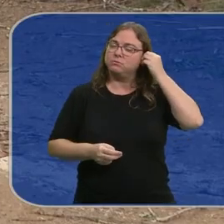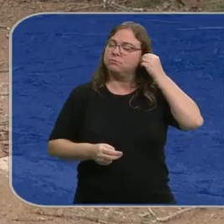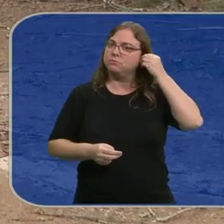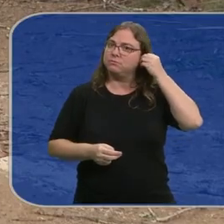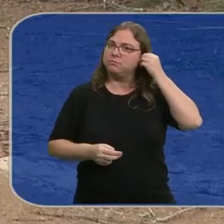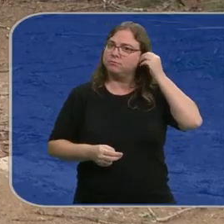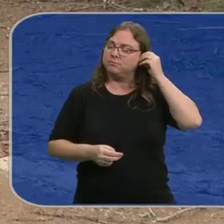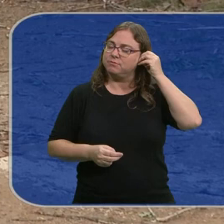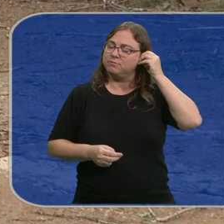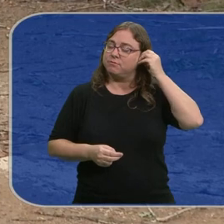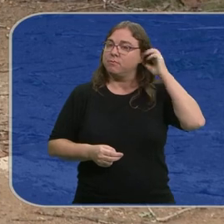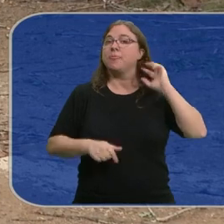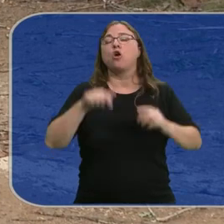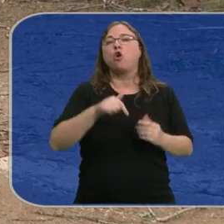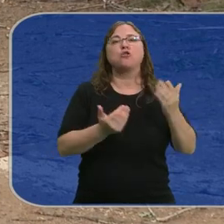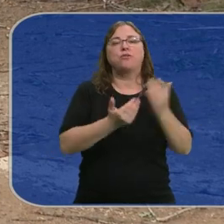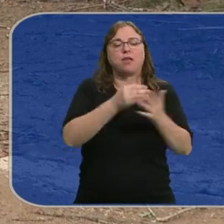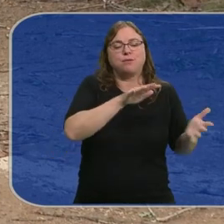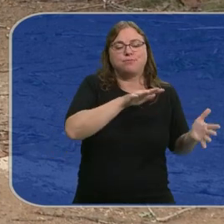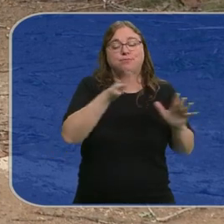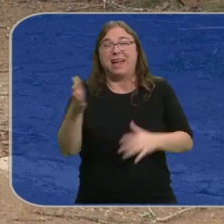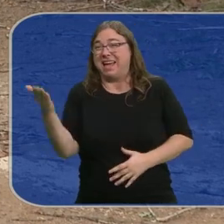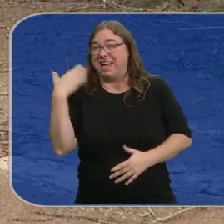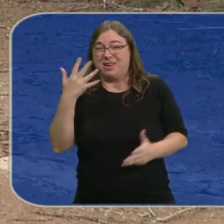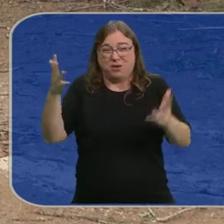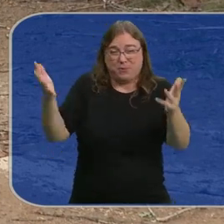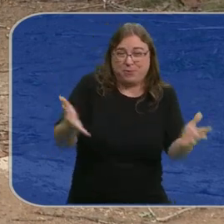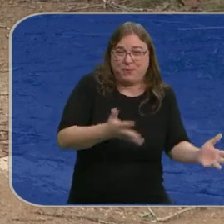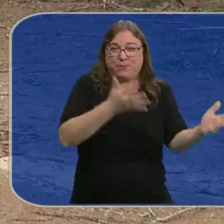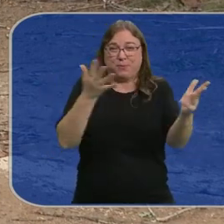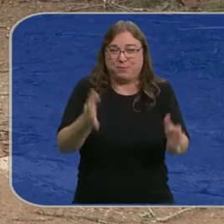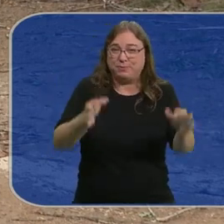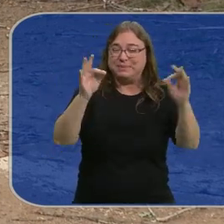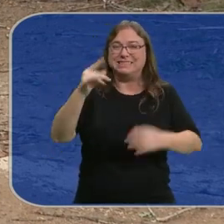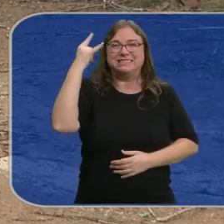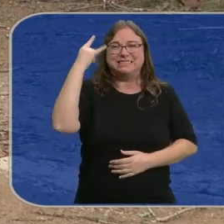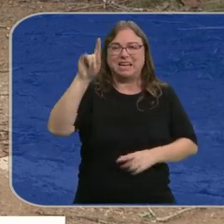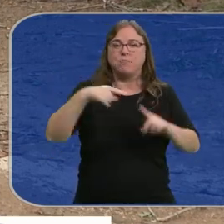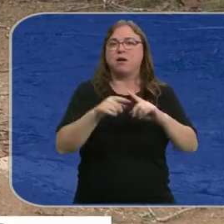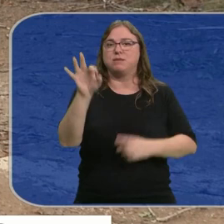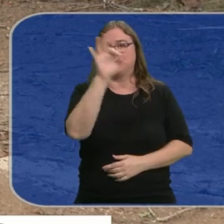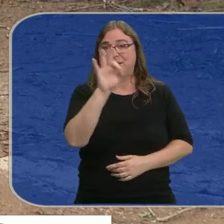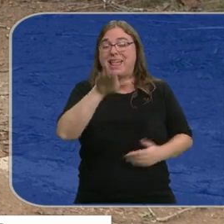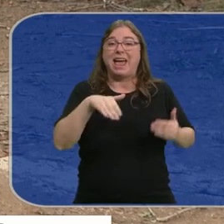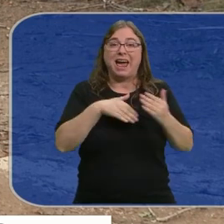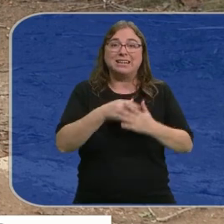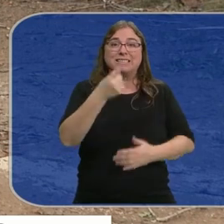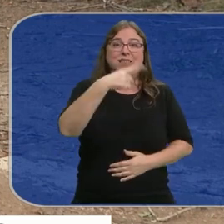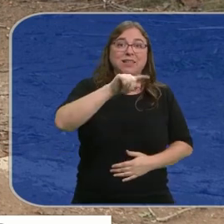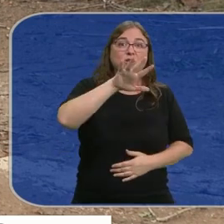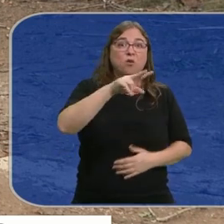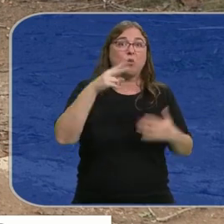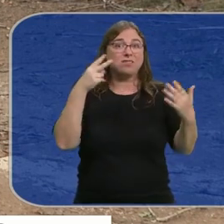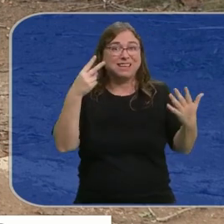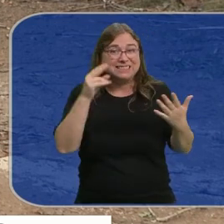Hoy es un día de transición después del vendaval de ayer especialmente fuerte en las provincias de Salamanca y Palencia. Hasta 157